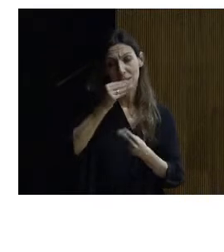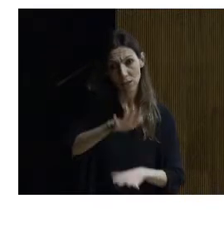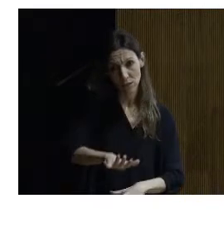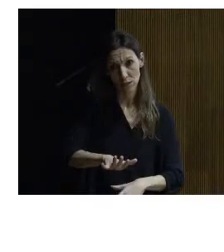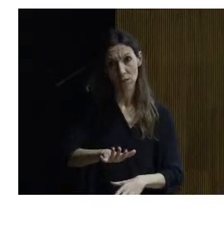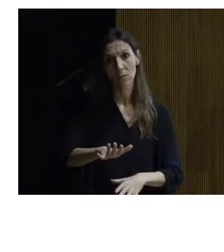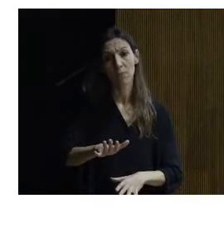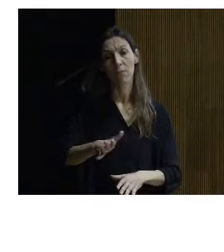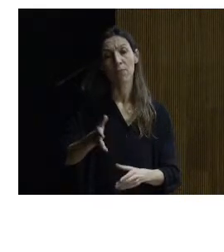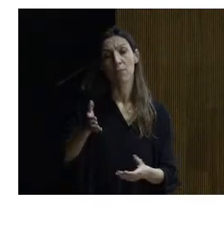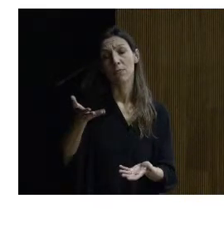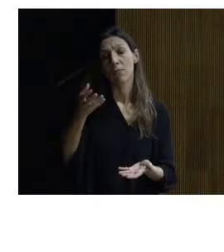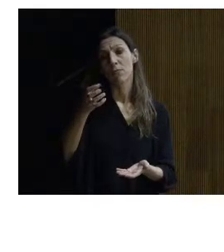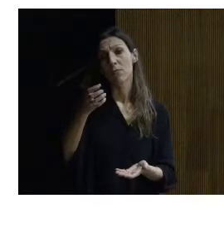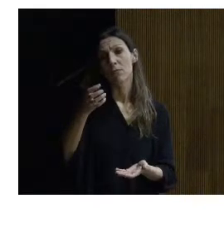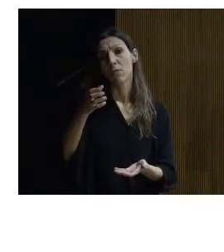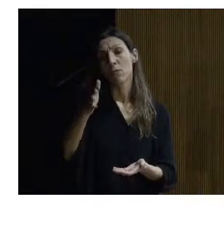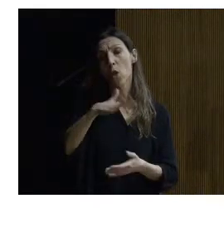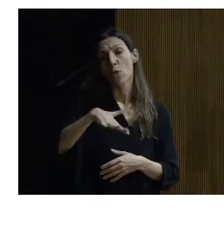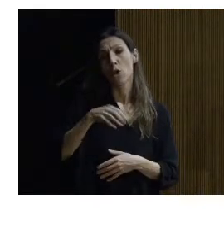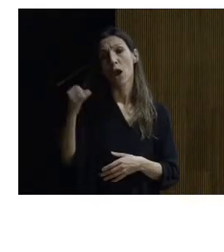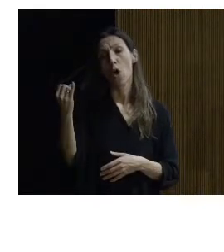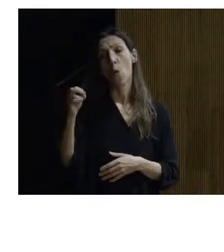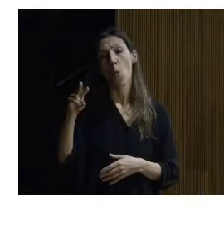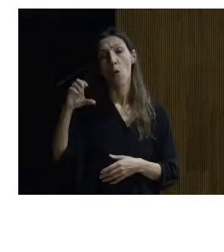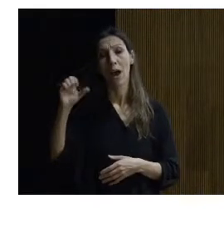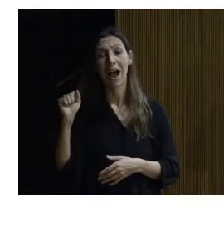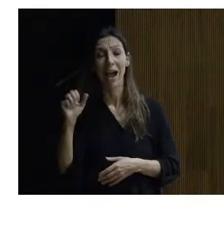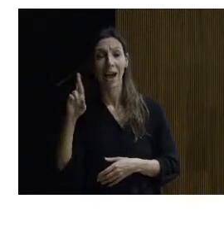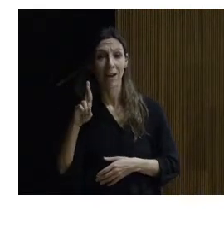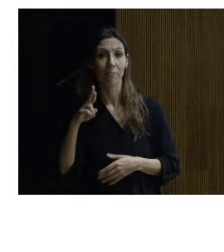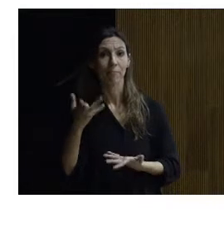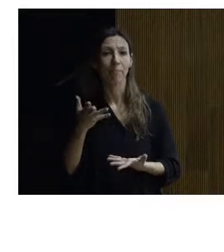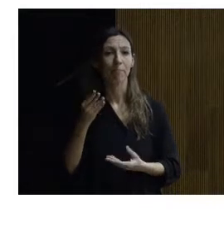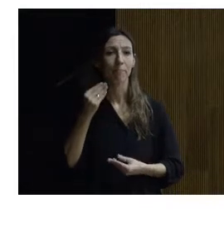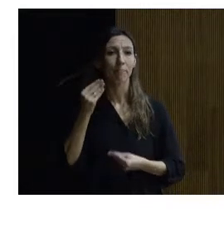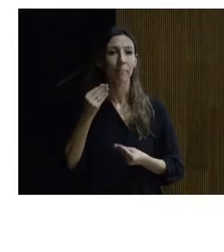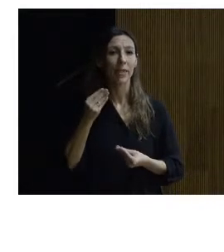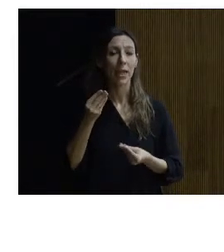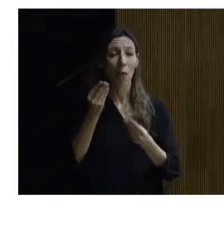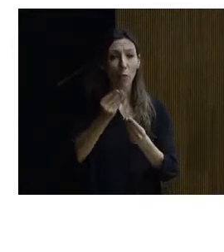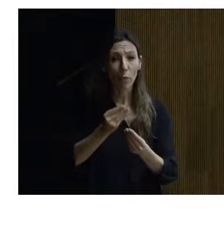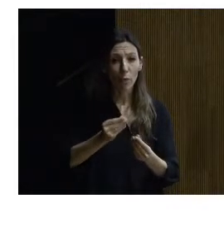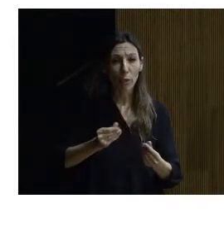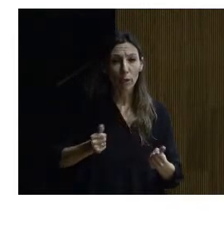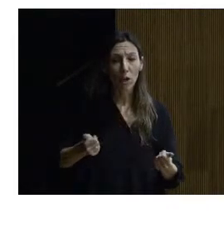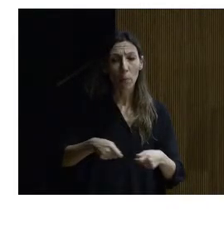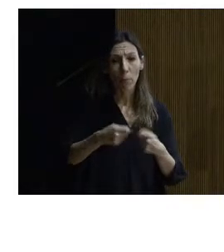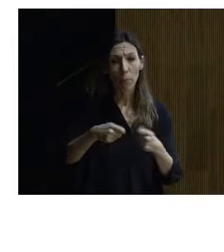de Alcalá del Júcar lo que pretende este plan es frenar el proceso de deterioro que viene sufriendo este